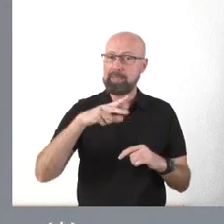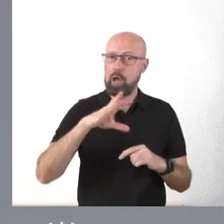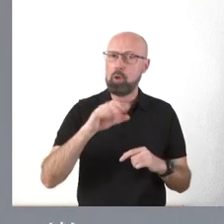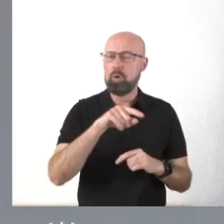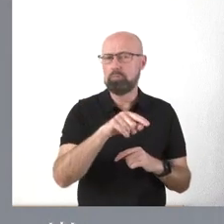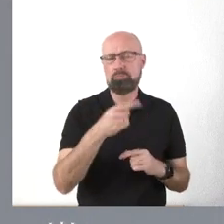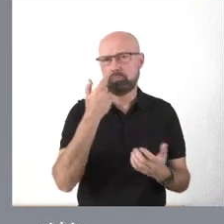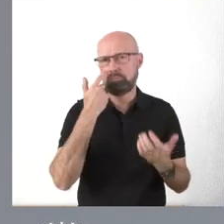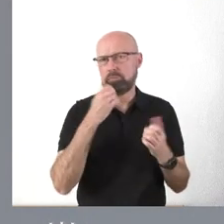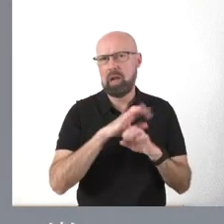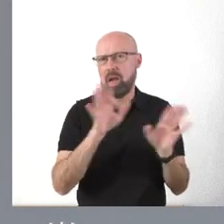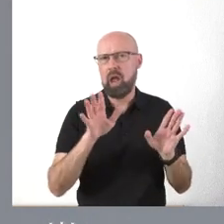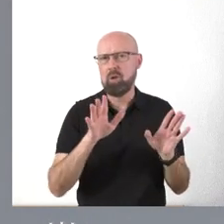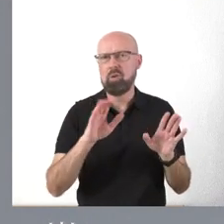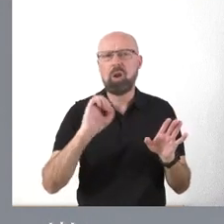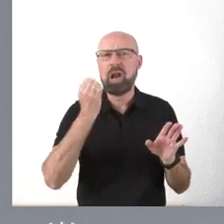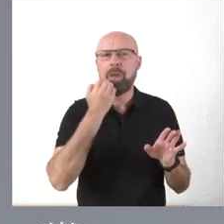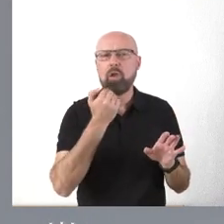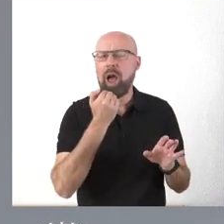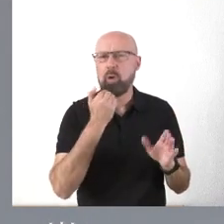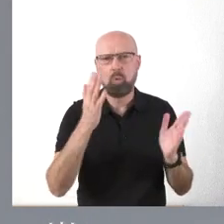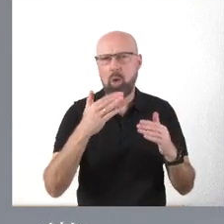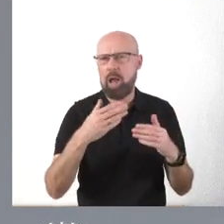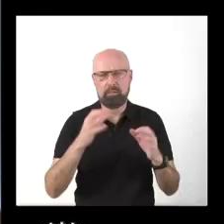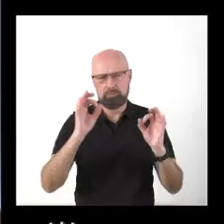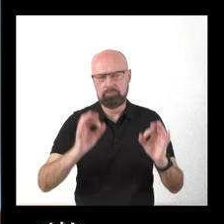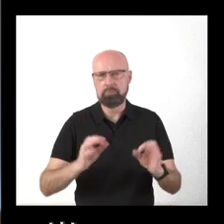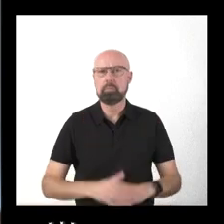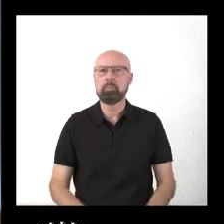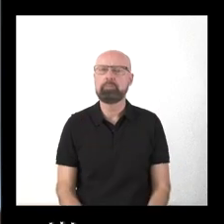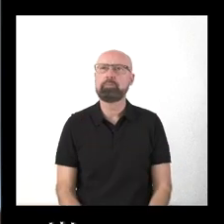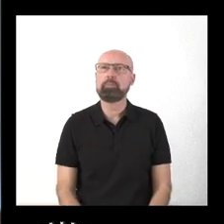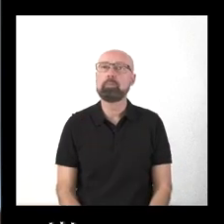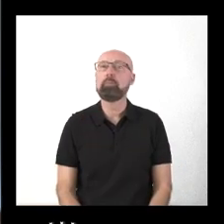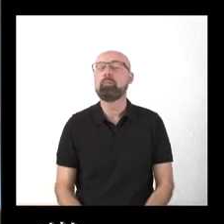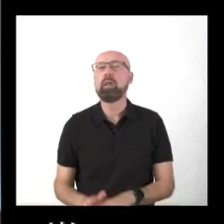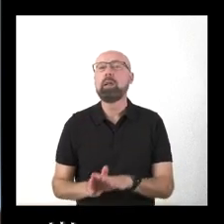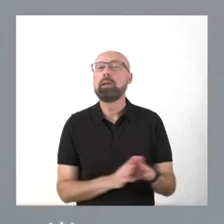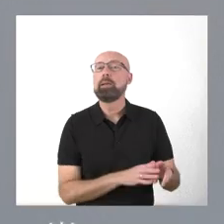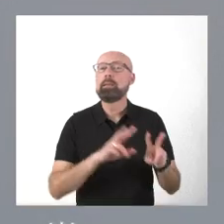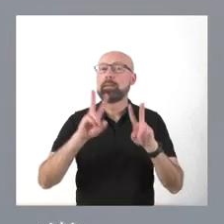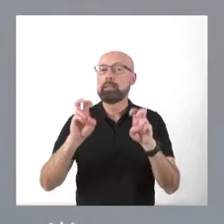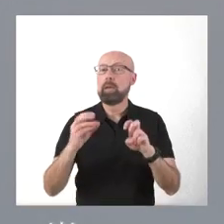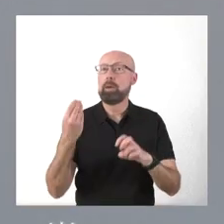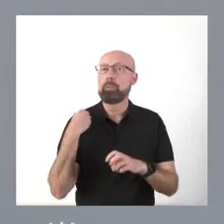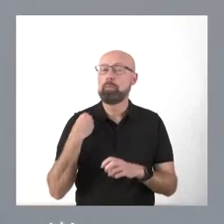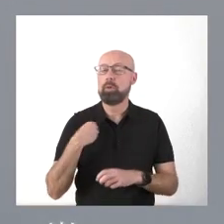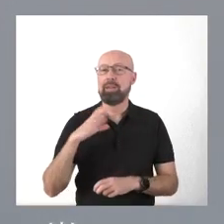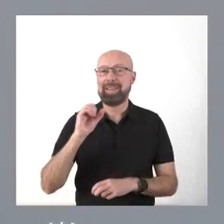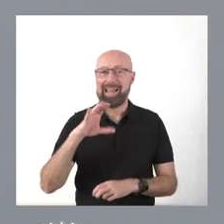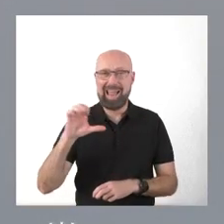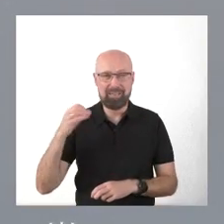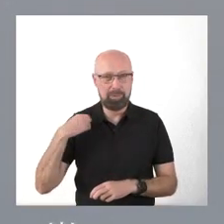evidente que no va haber ningún tipo de alegación. Y respecto de la cuestión que se plantea en torno a los TCAES, vaya por delante la